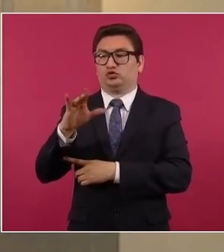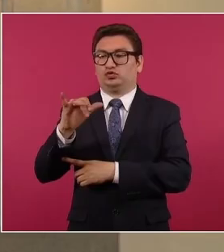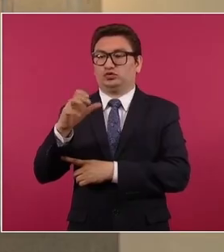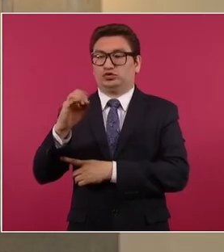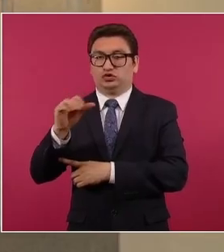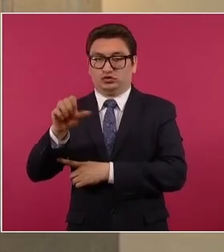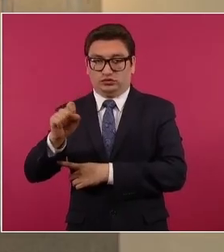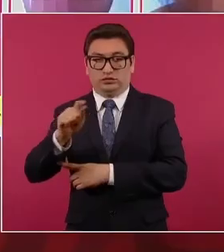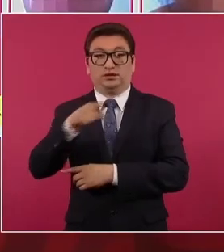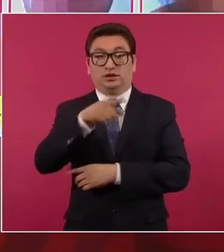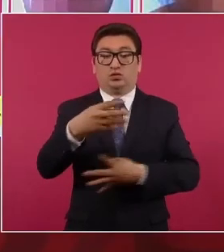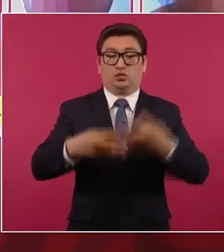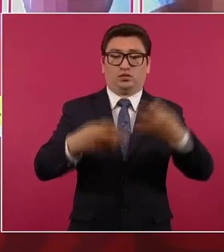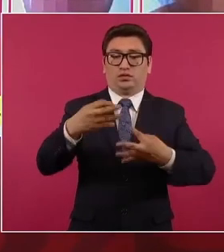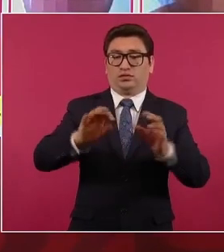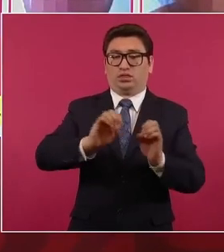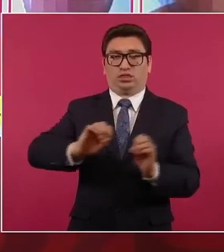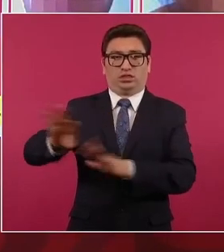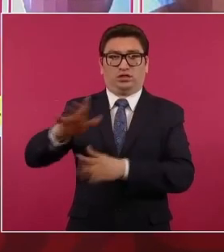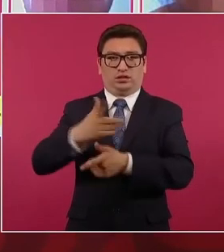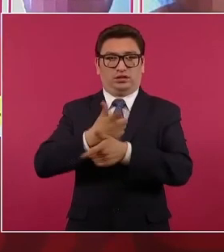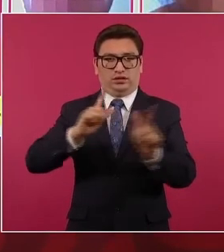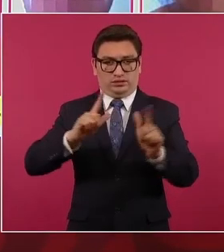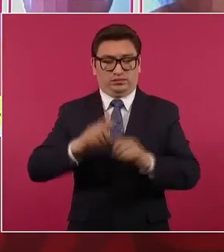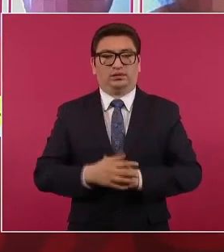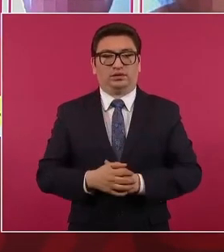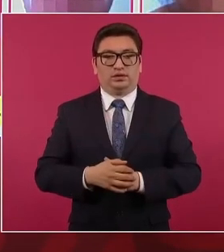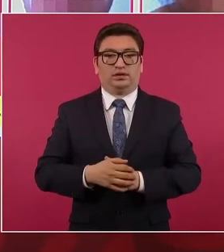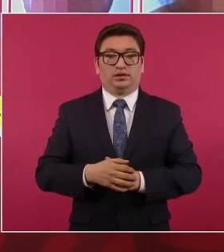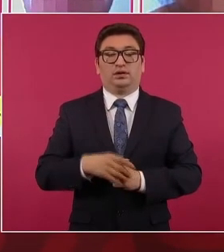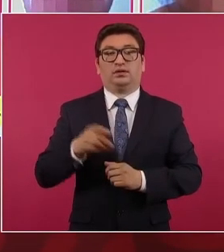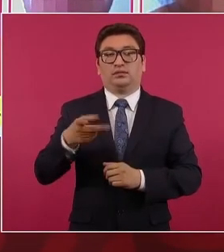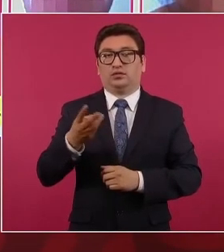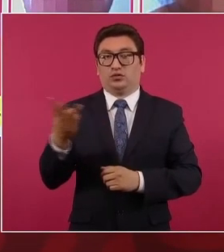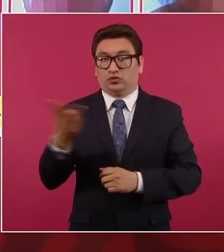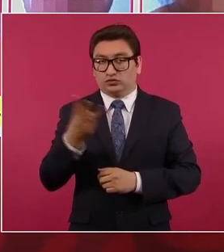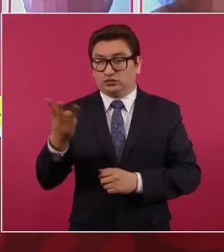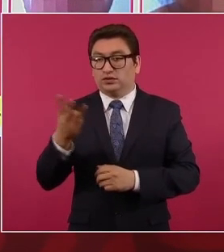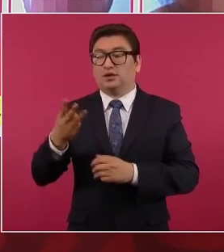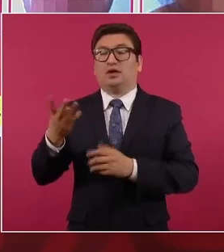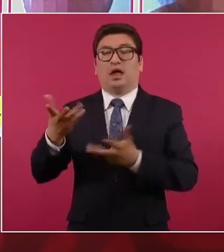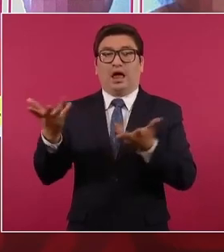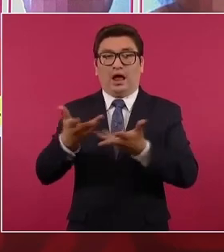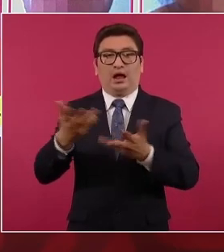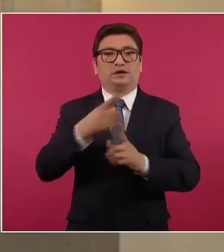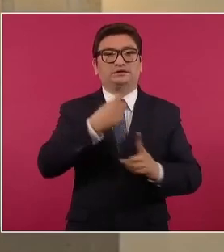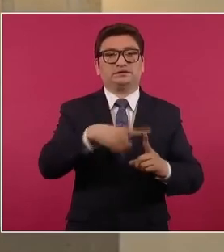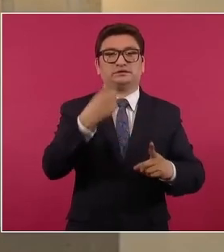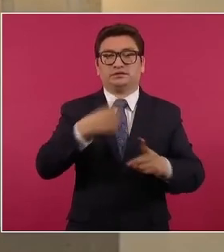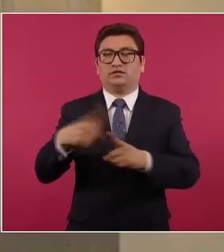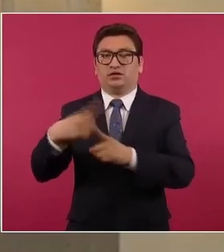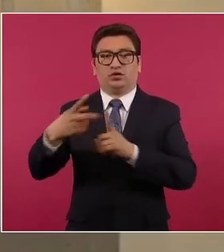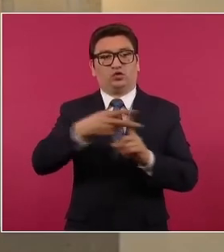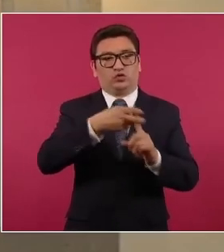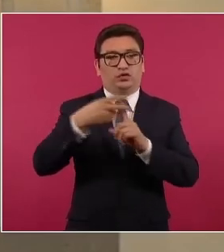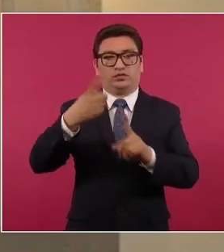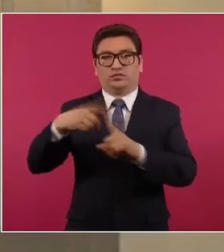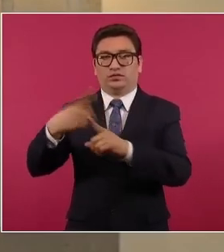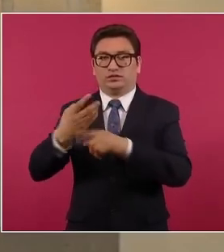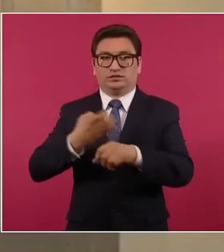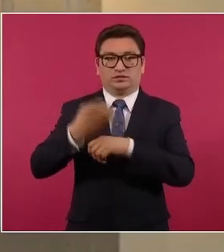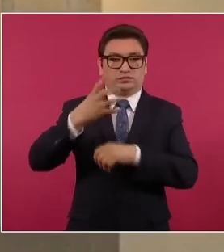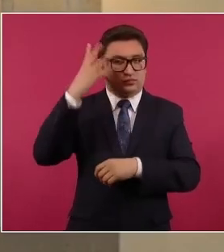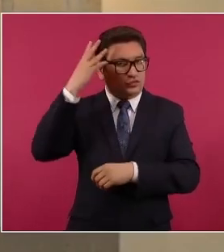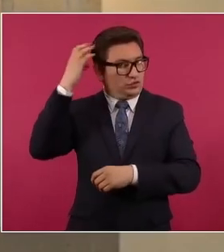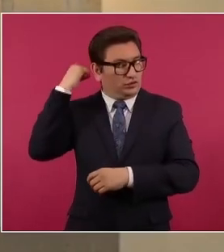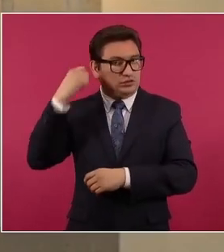Determina otorgarles la libertad, no obstante, que están involucrados en diferentes ilícitos y secuestros en los estados de Morelos,